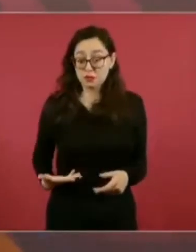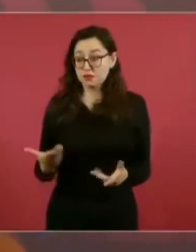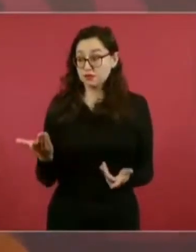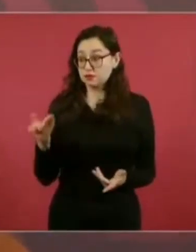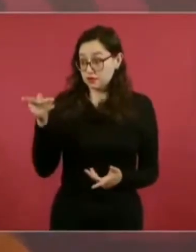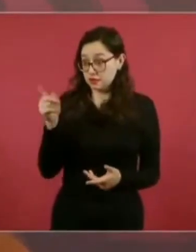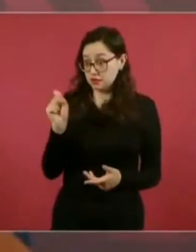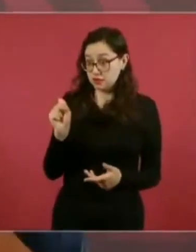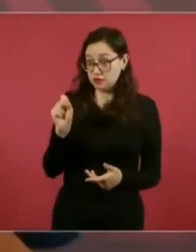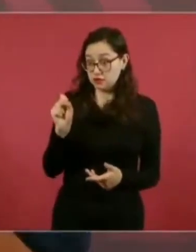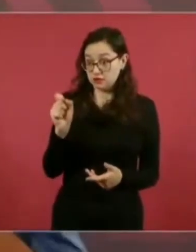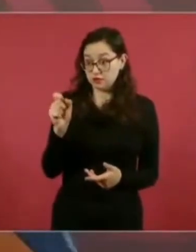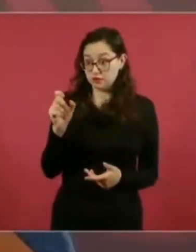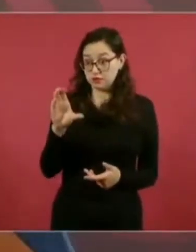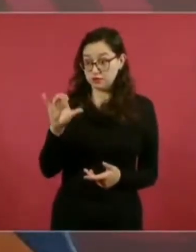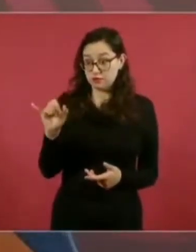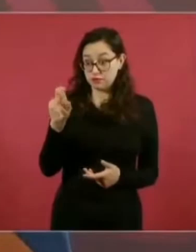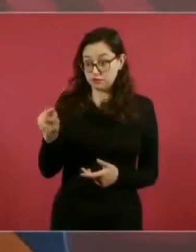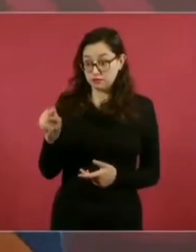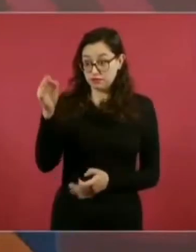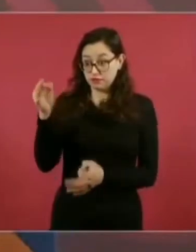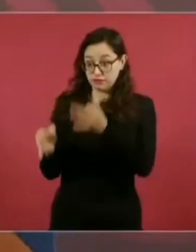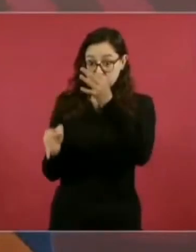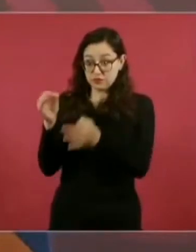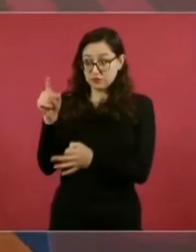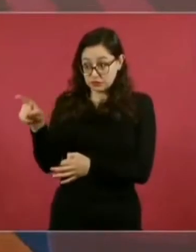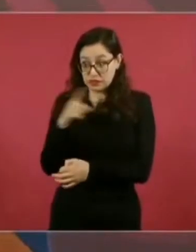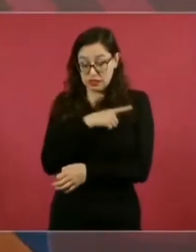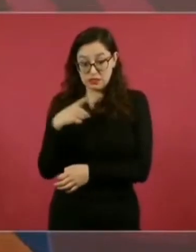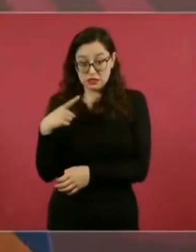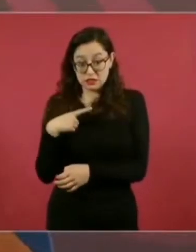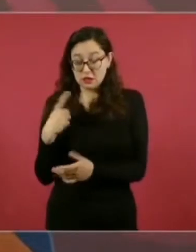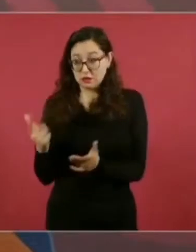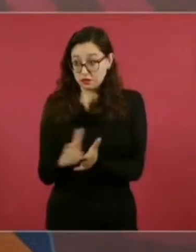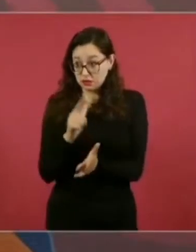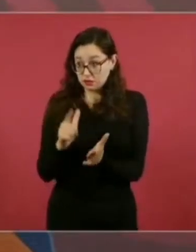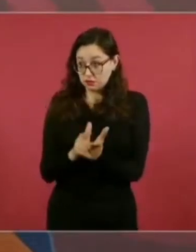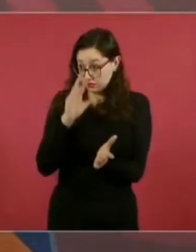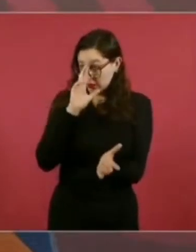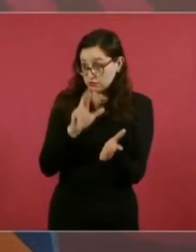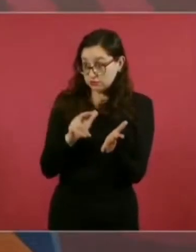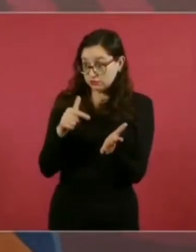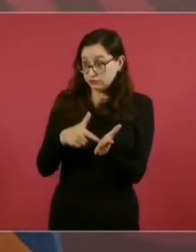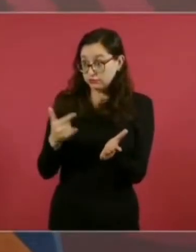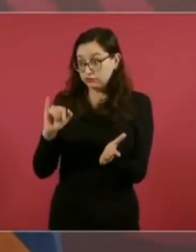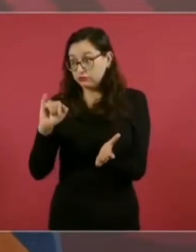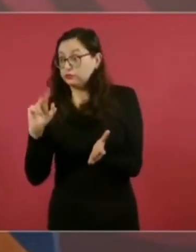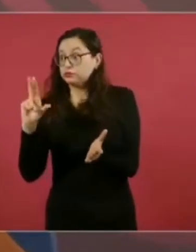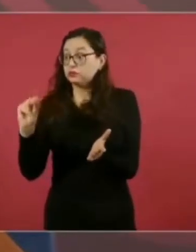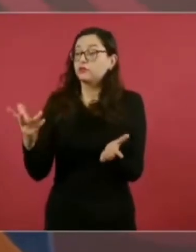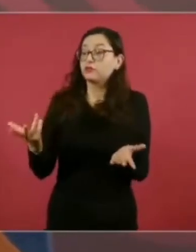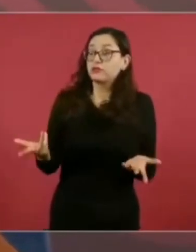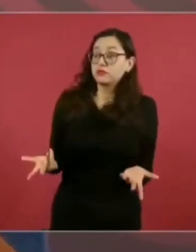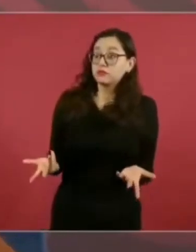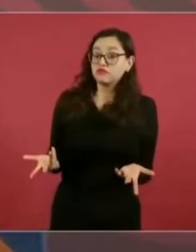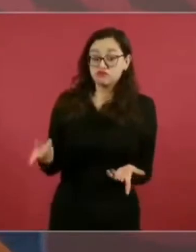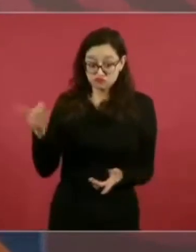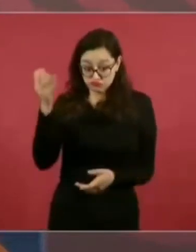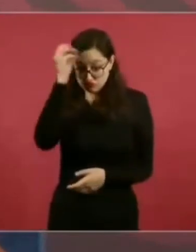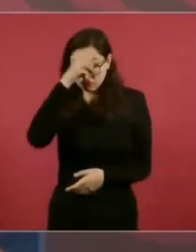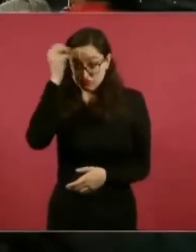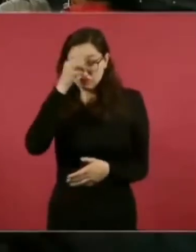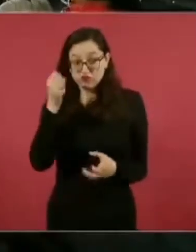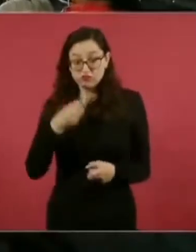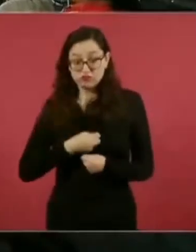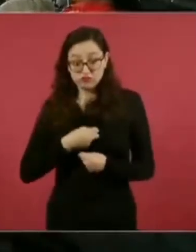no fija su postura sobre esto?, ¿por qué